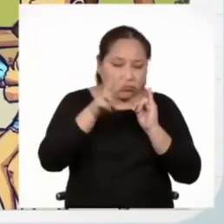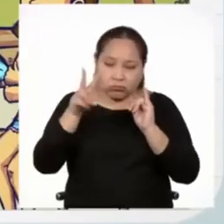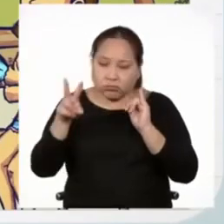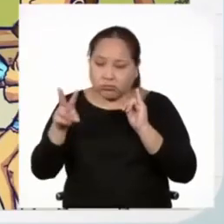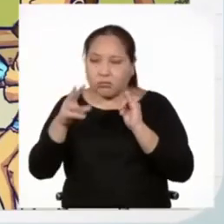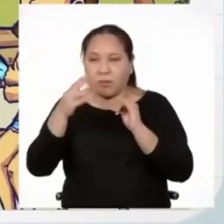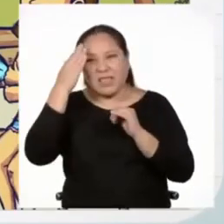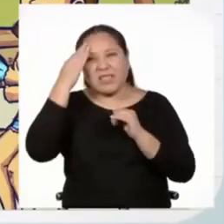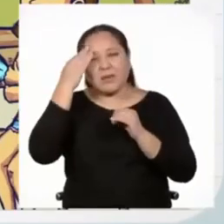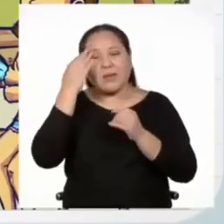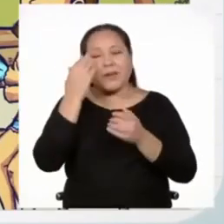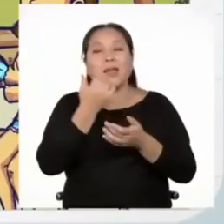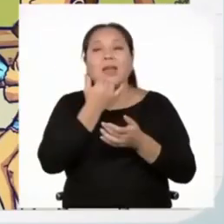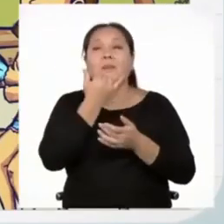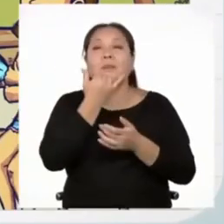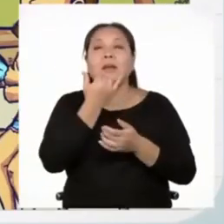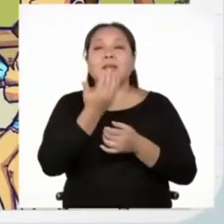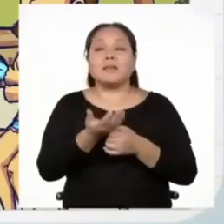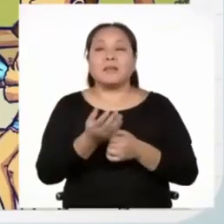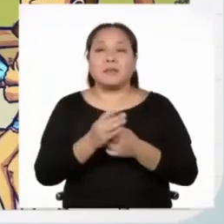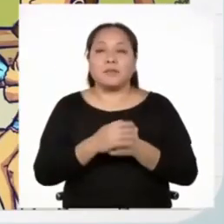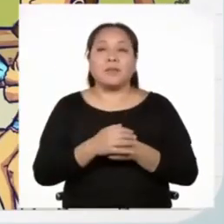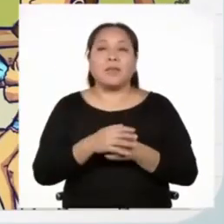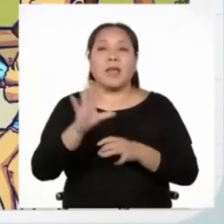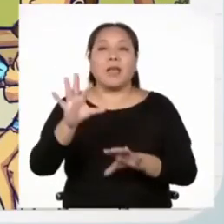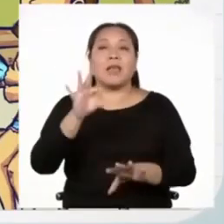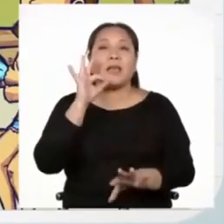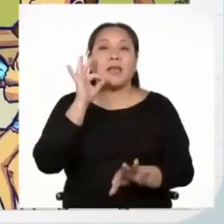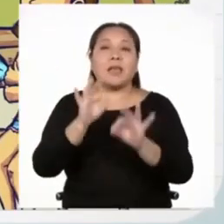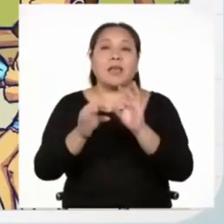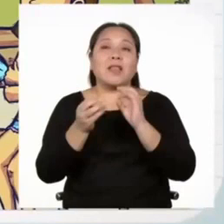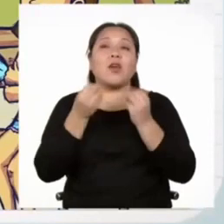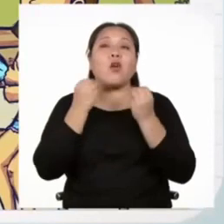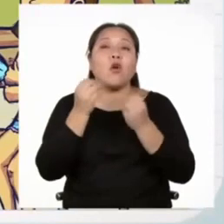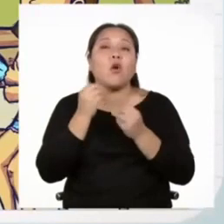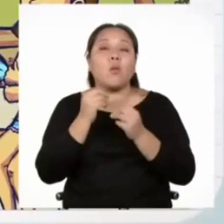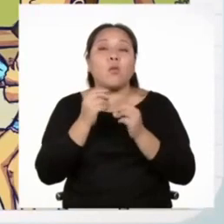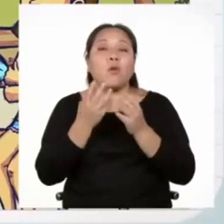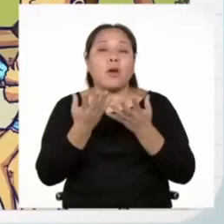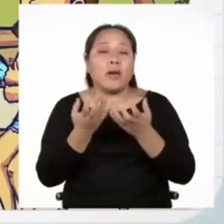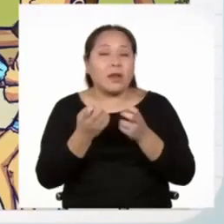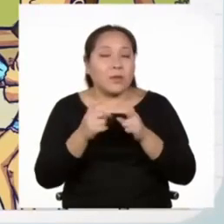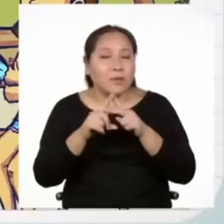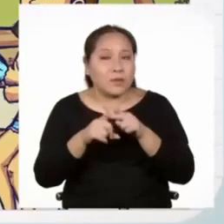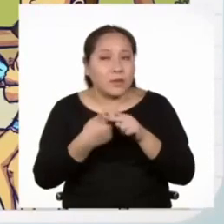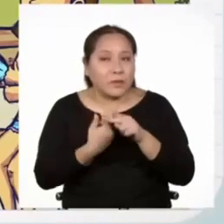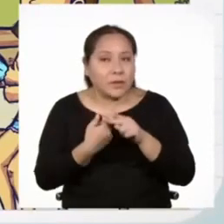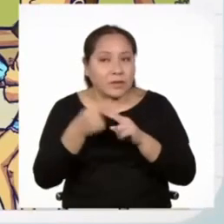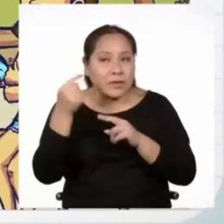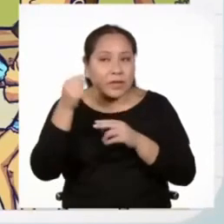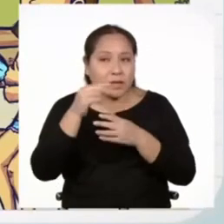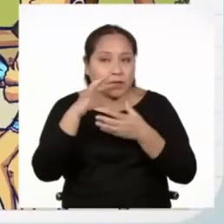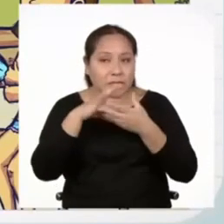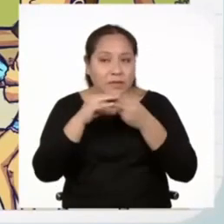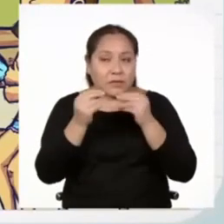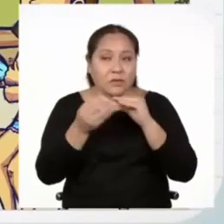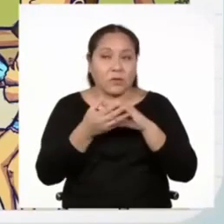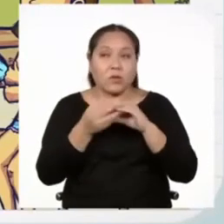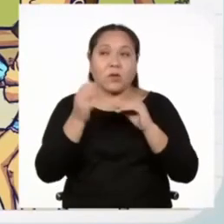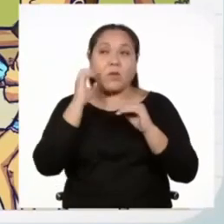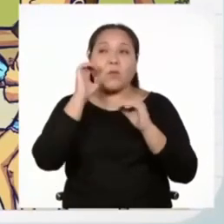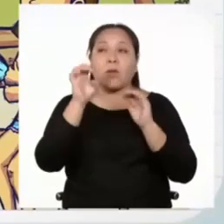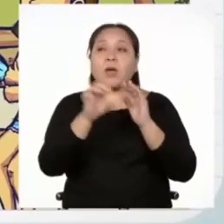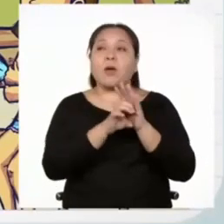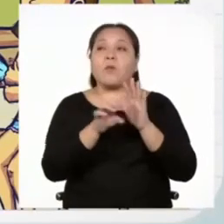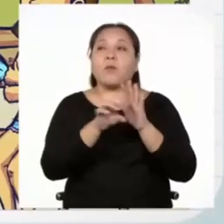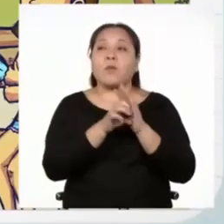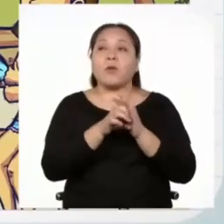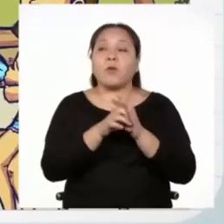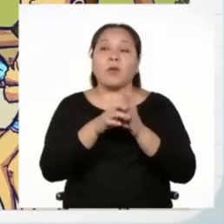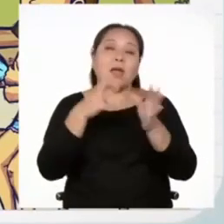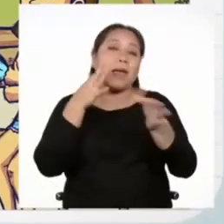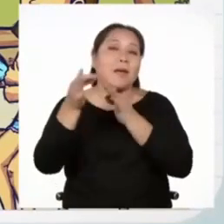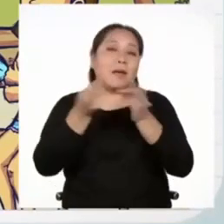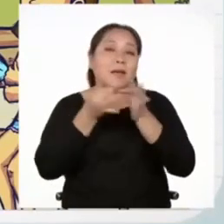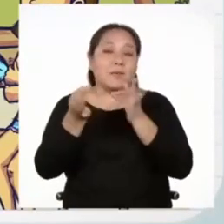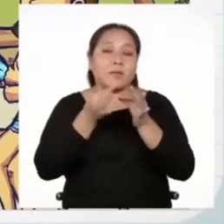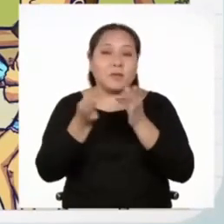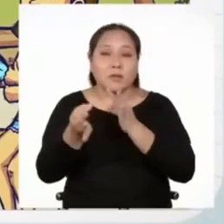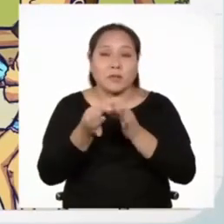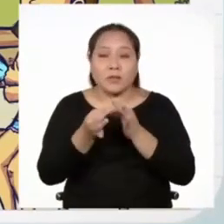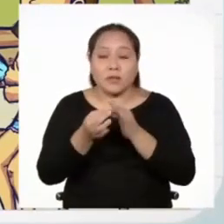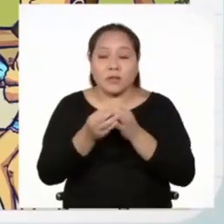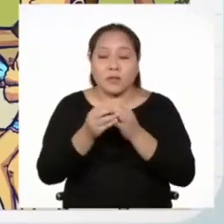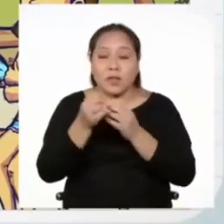Podemos elegir cómo queremos empezar nuestro párrafo. Por ejemplo, por la descripción de los personajes,